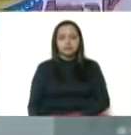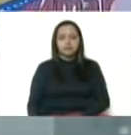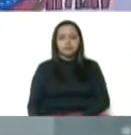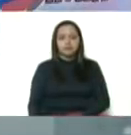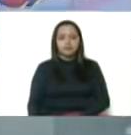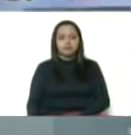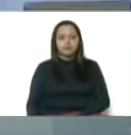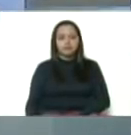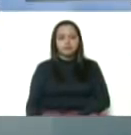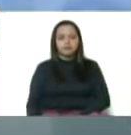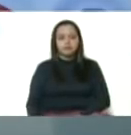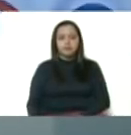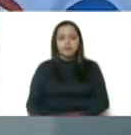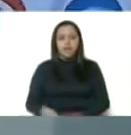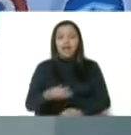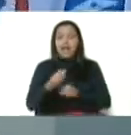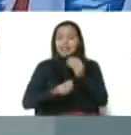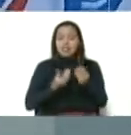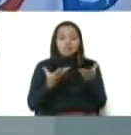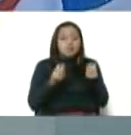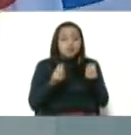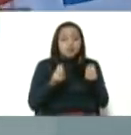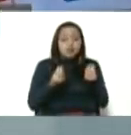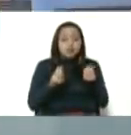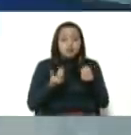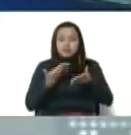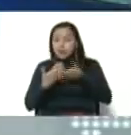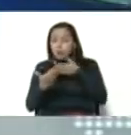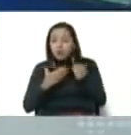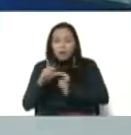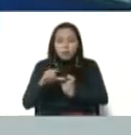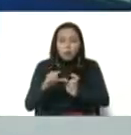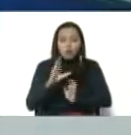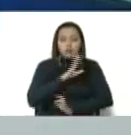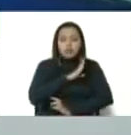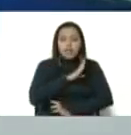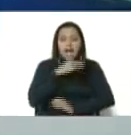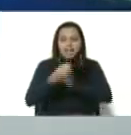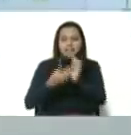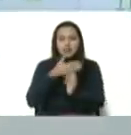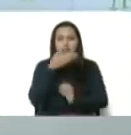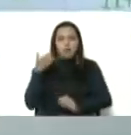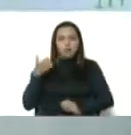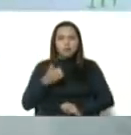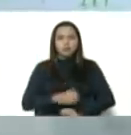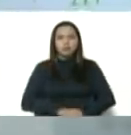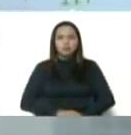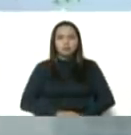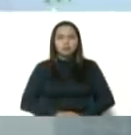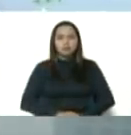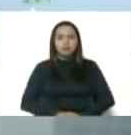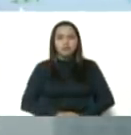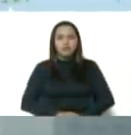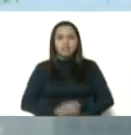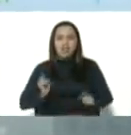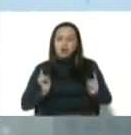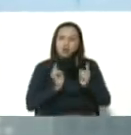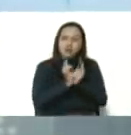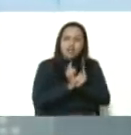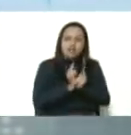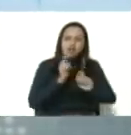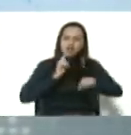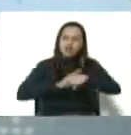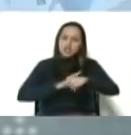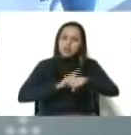con poco. Hacer lo mejor y acortar los tiempos